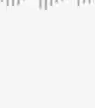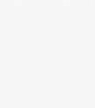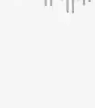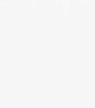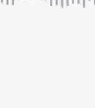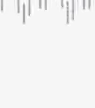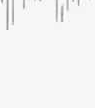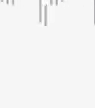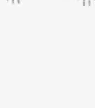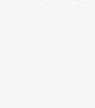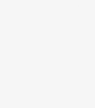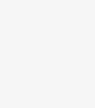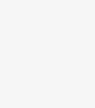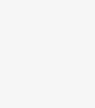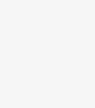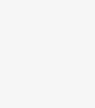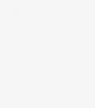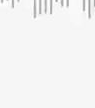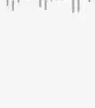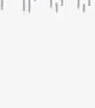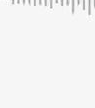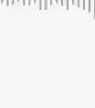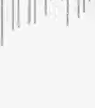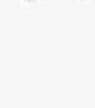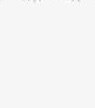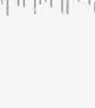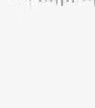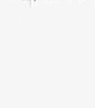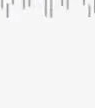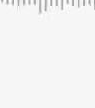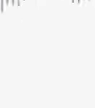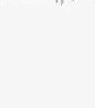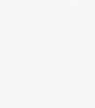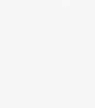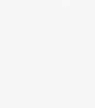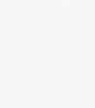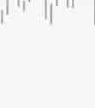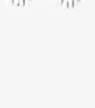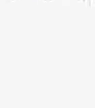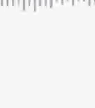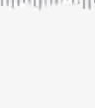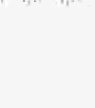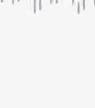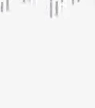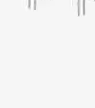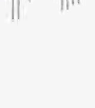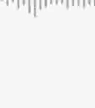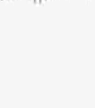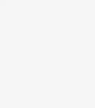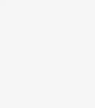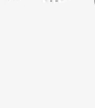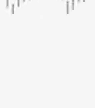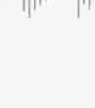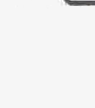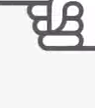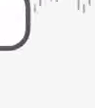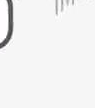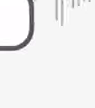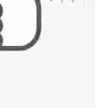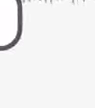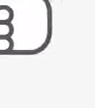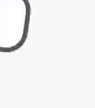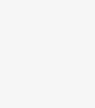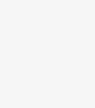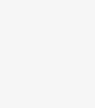Ahorrar es cuestión de todos. Apague las luces cuando no las esté usando. Unidos hacemos la diferencia. Numeral